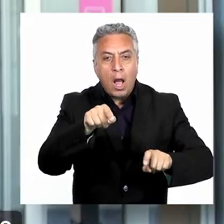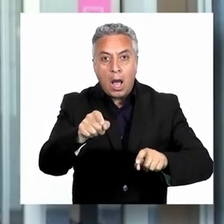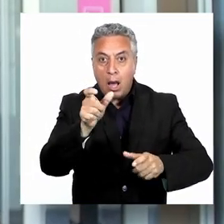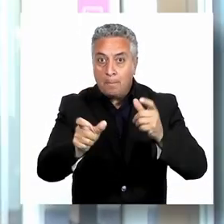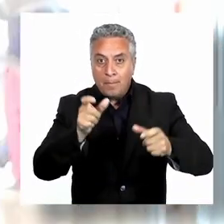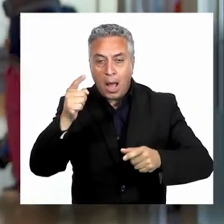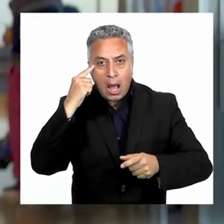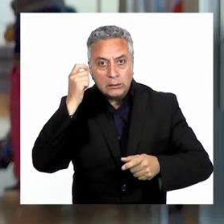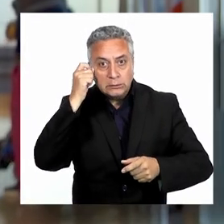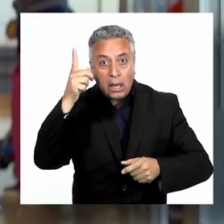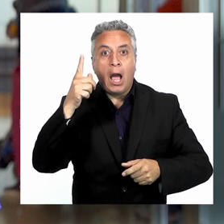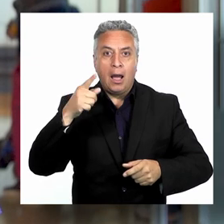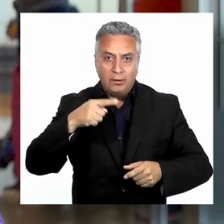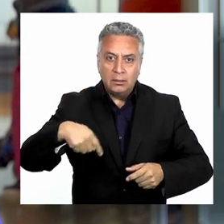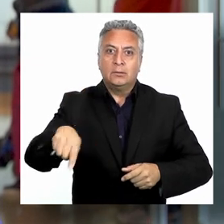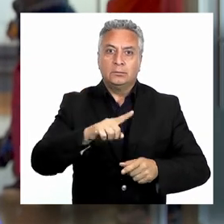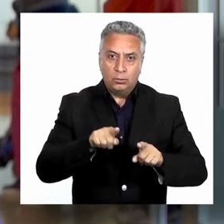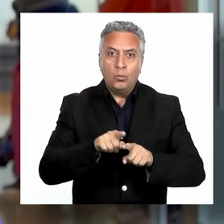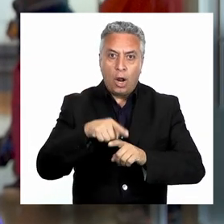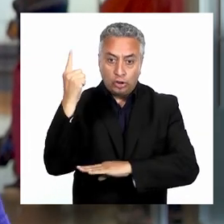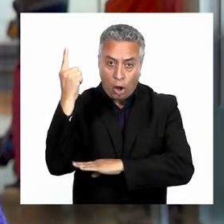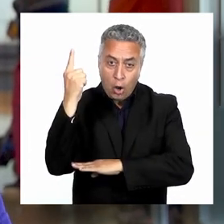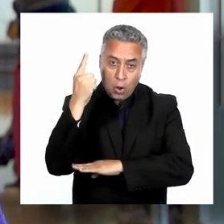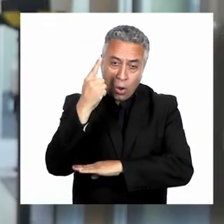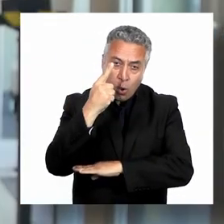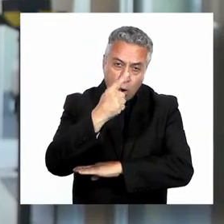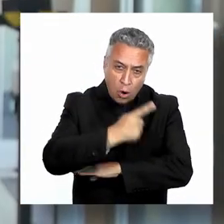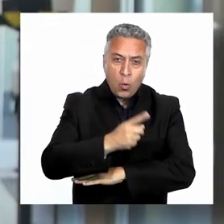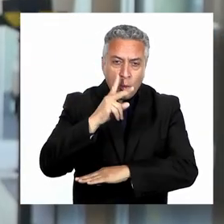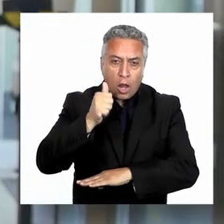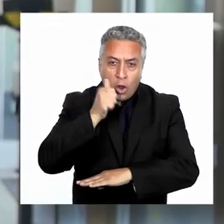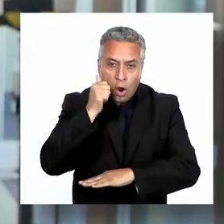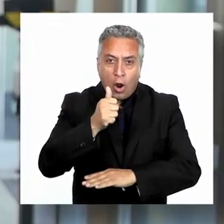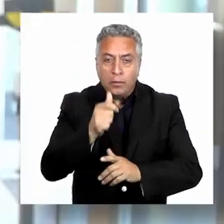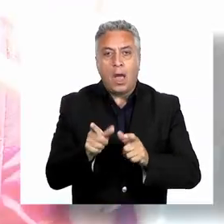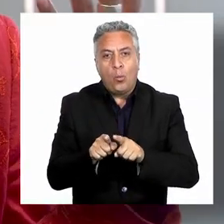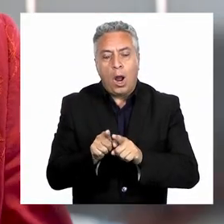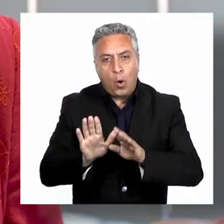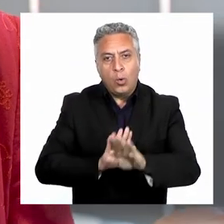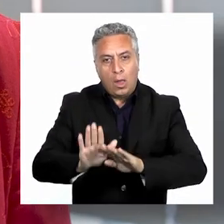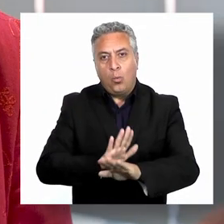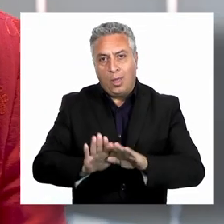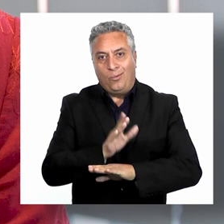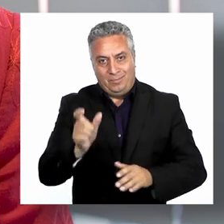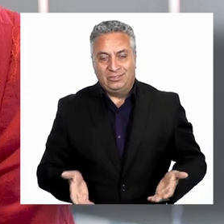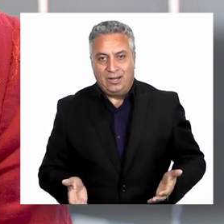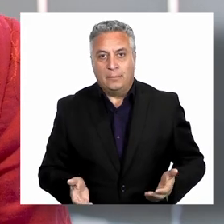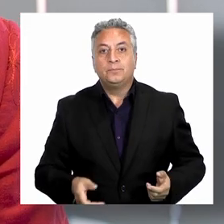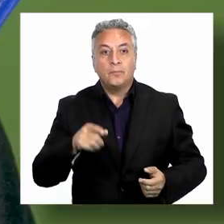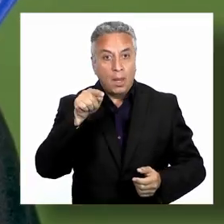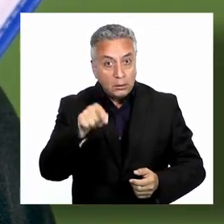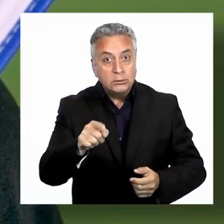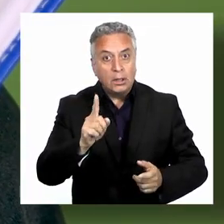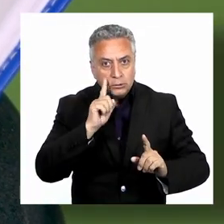conocer lo que uno pasa todo el día como cuidadora, lo que significa cuidar. Es muy importante comprender